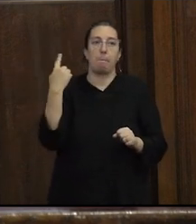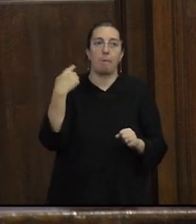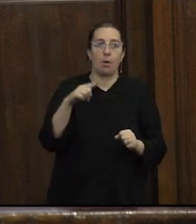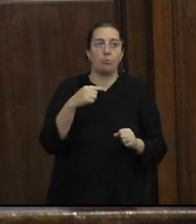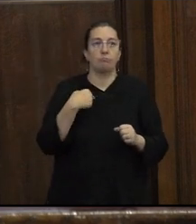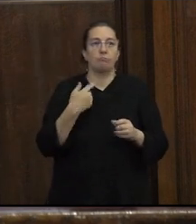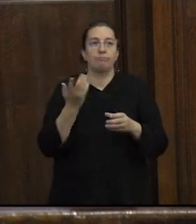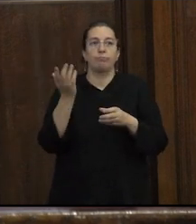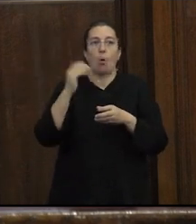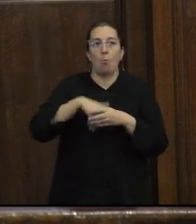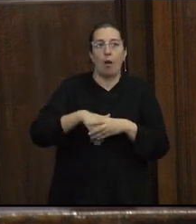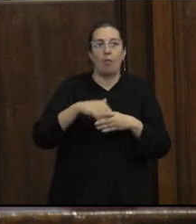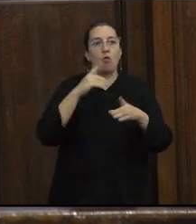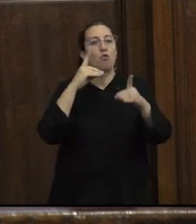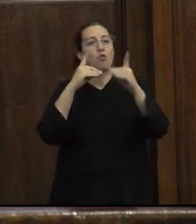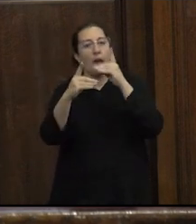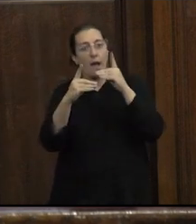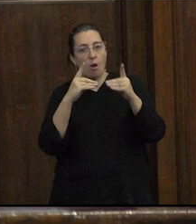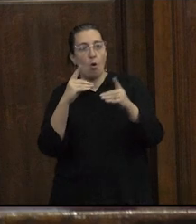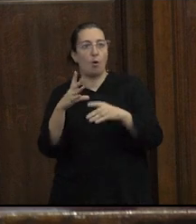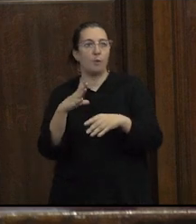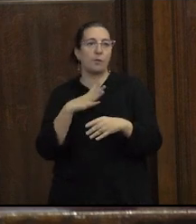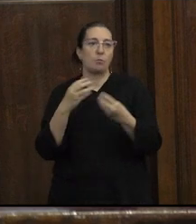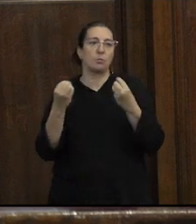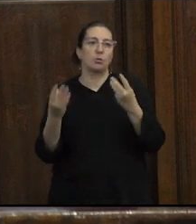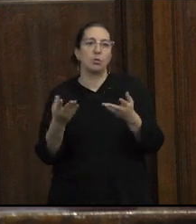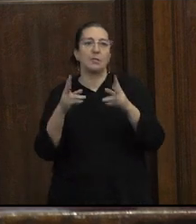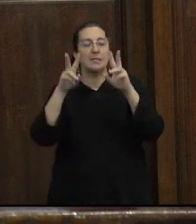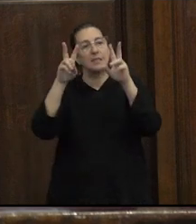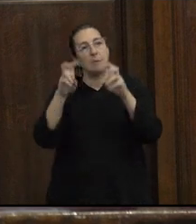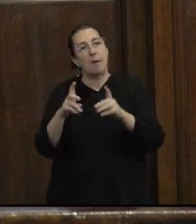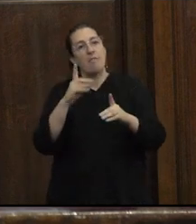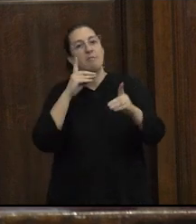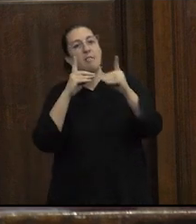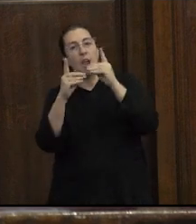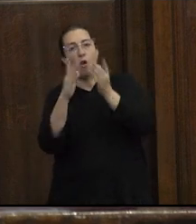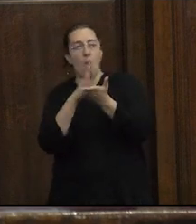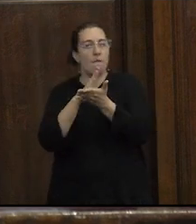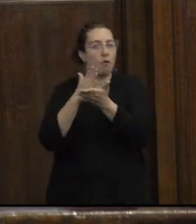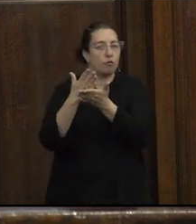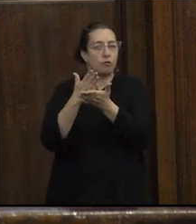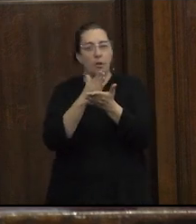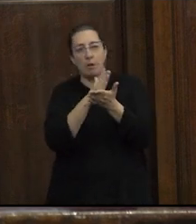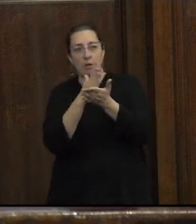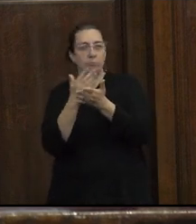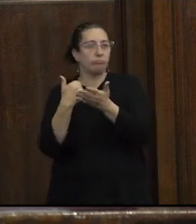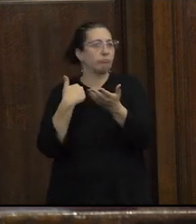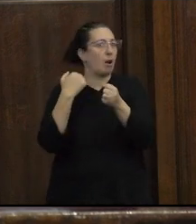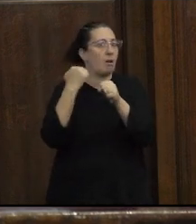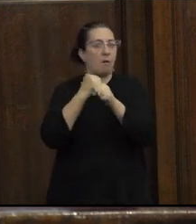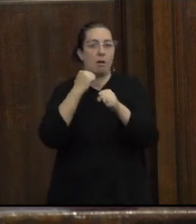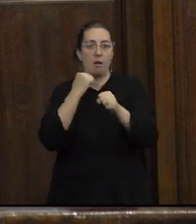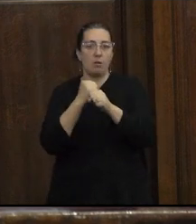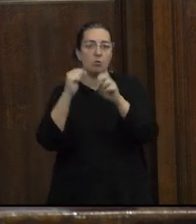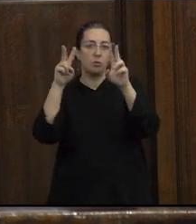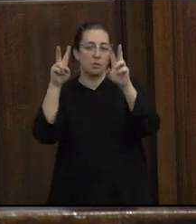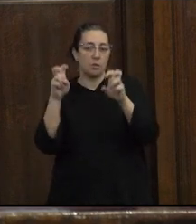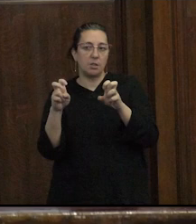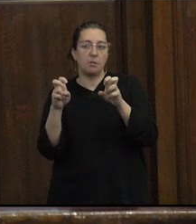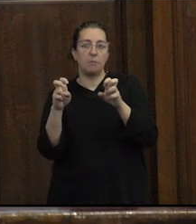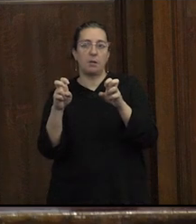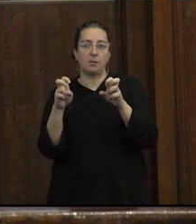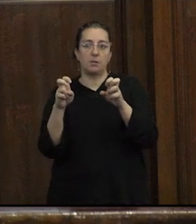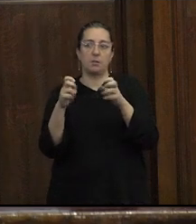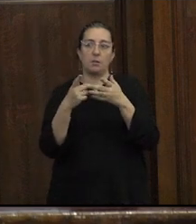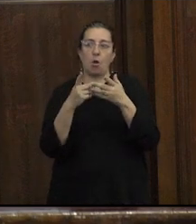todos los diálogos que yo tengo por esto la cuestión de los diálogos fronterizos trabajando temas que